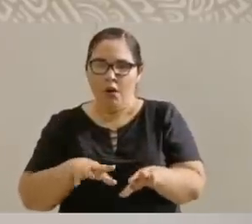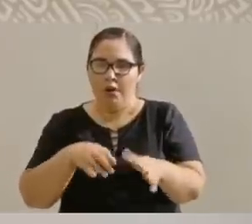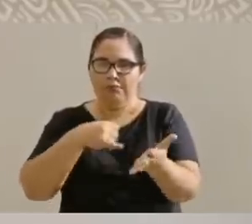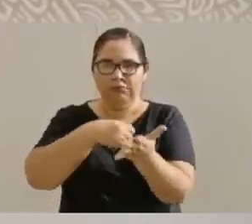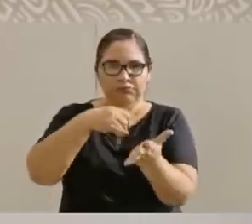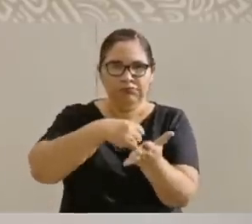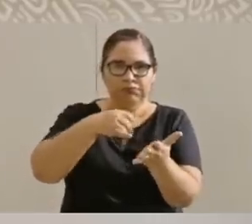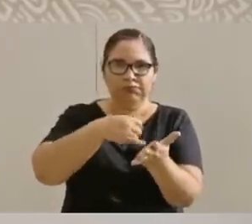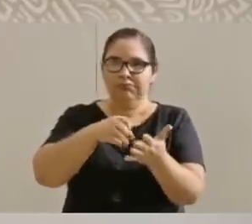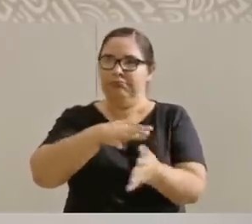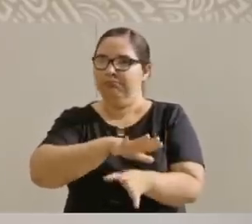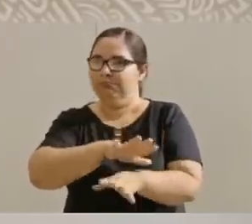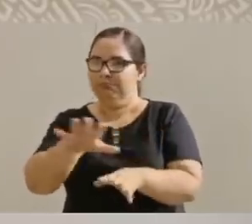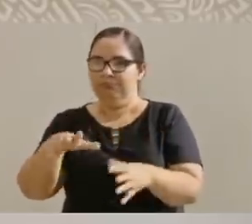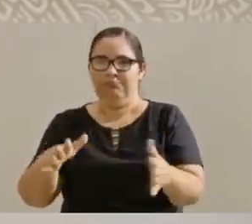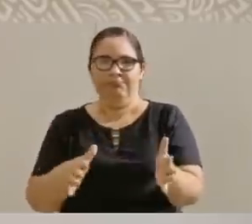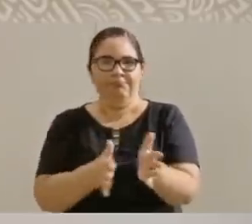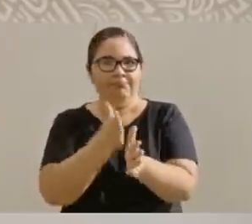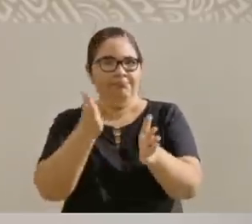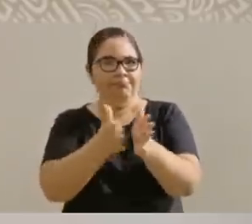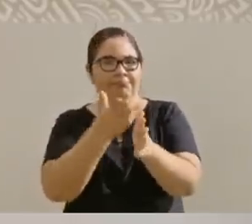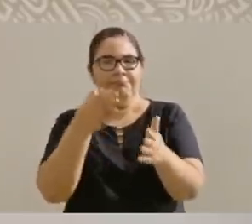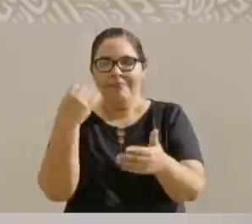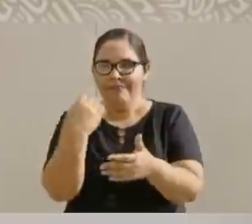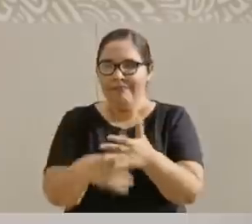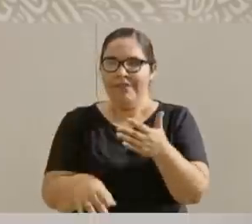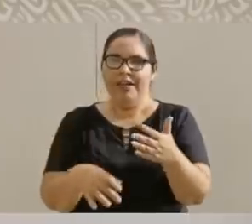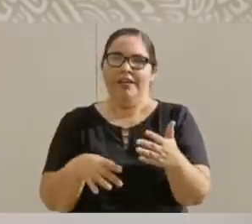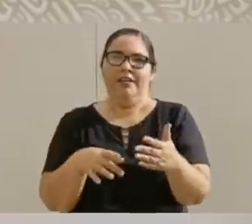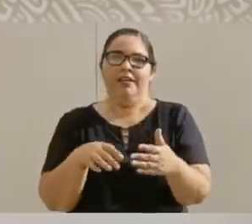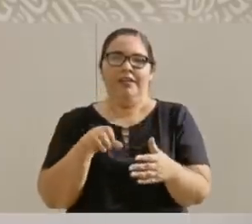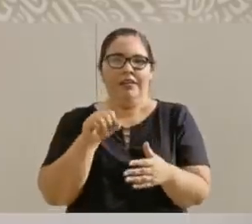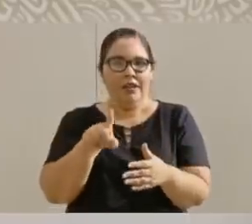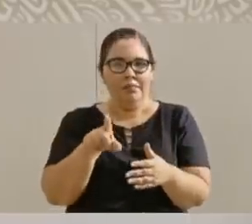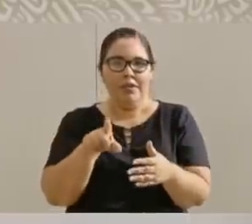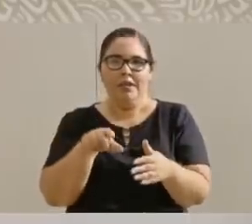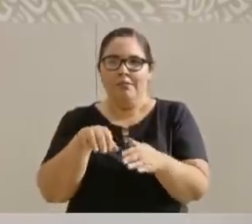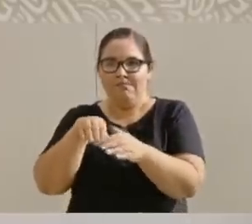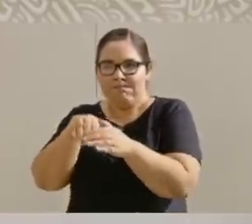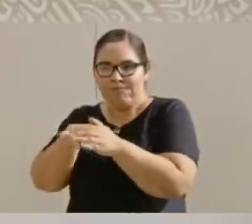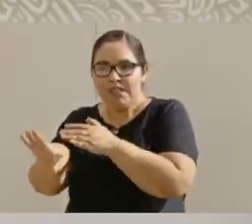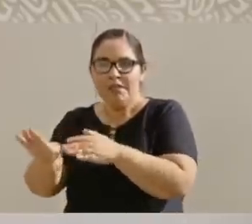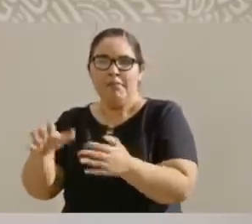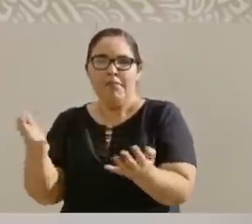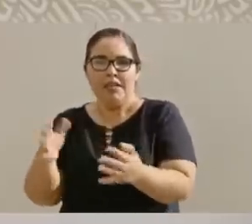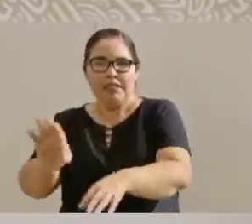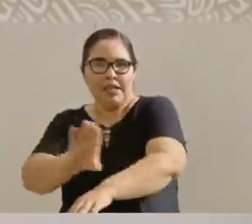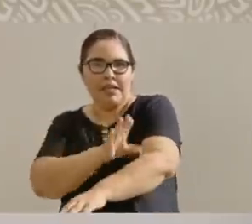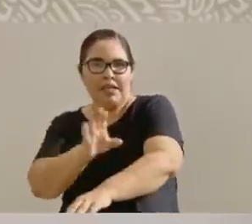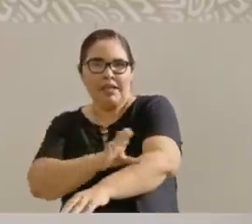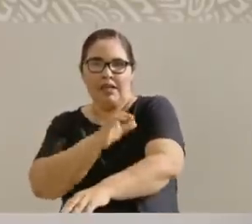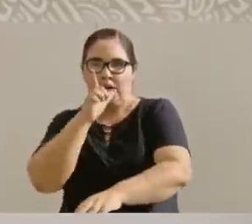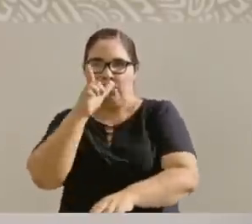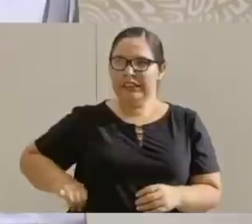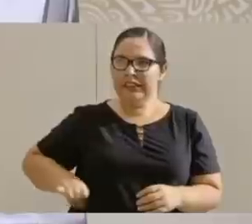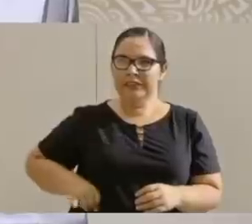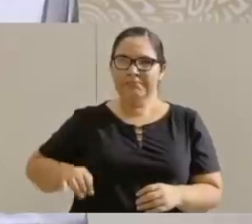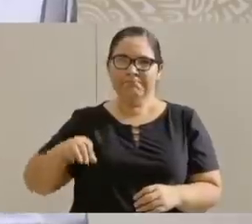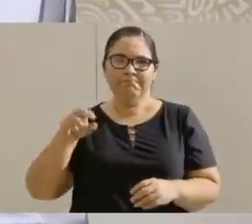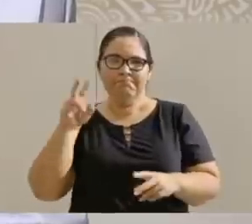el sistema de generación de energía eléctrica.